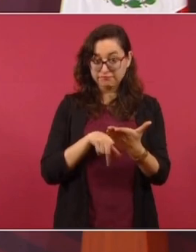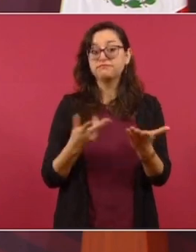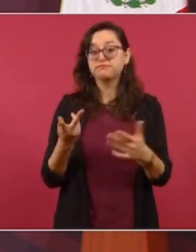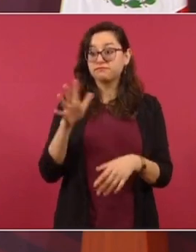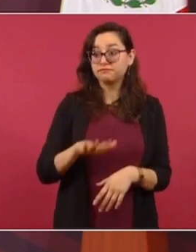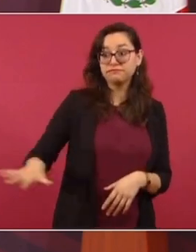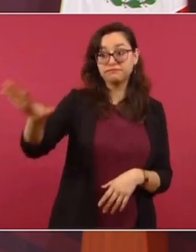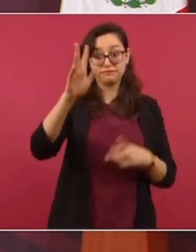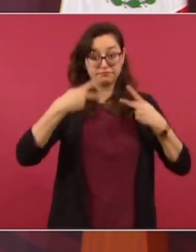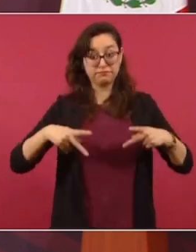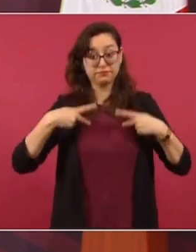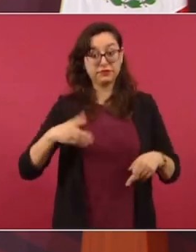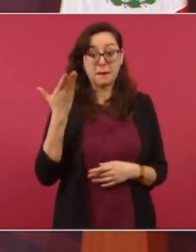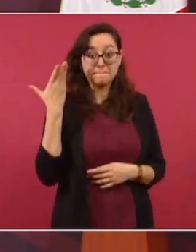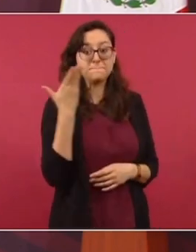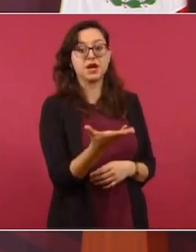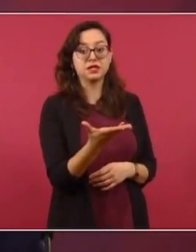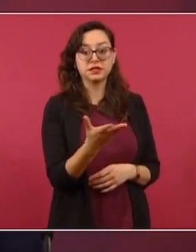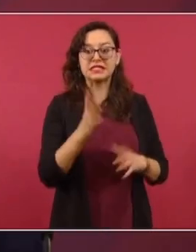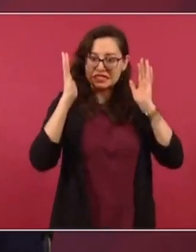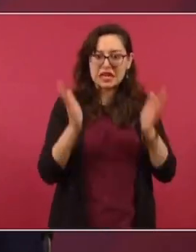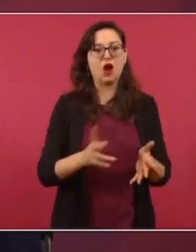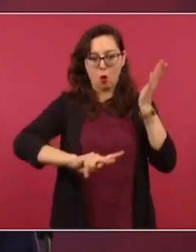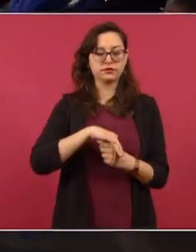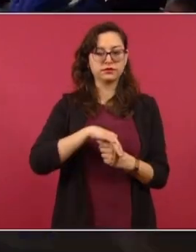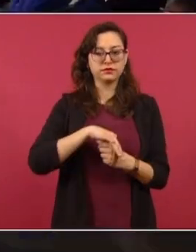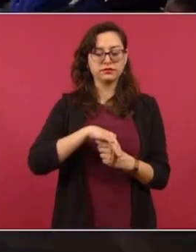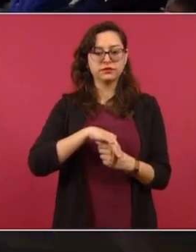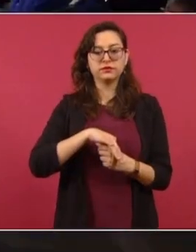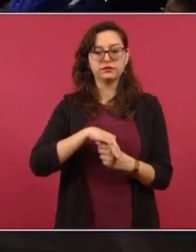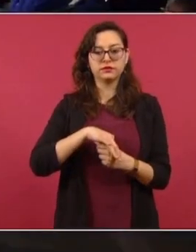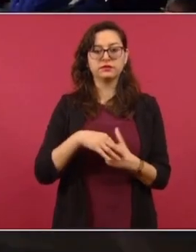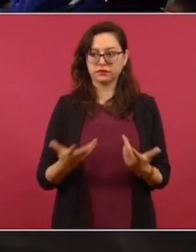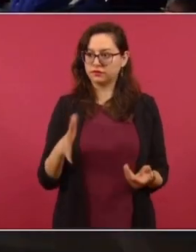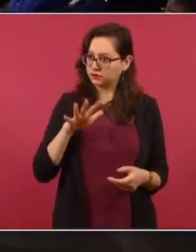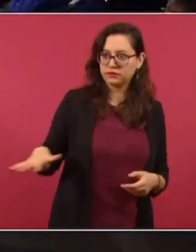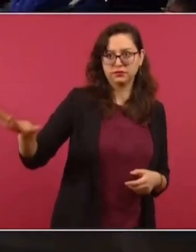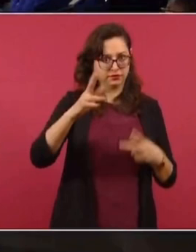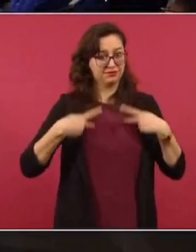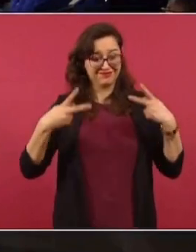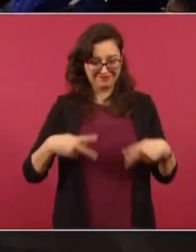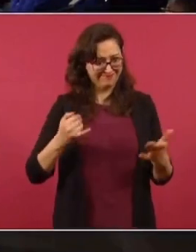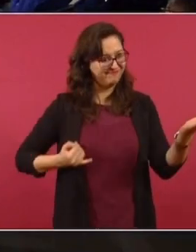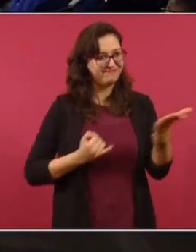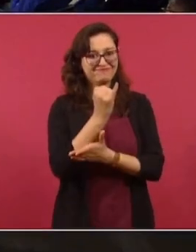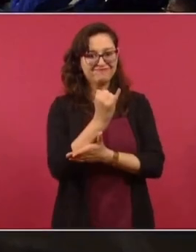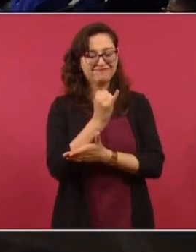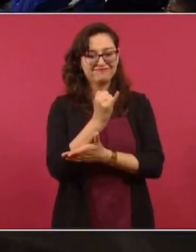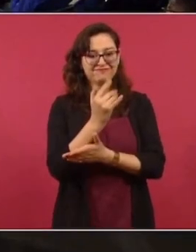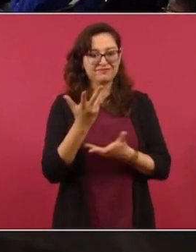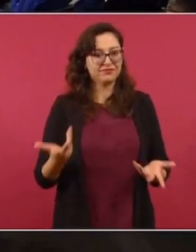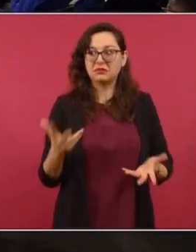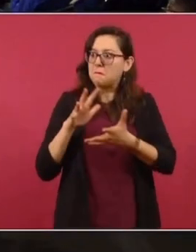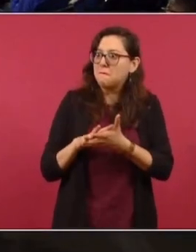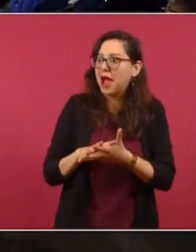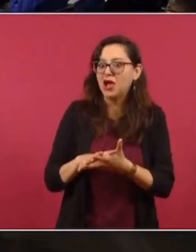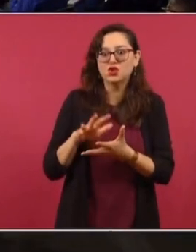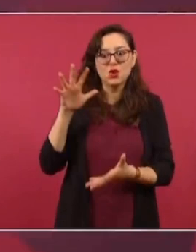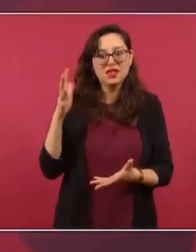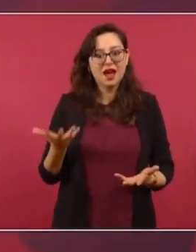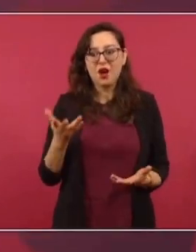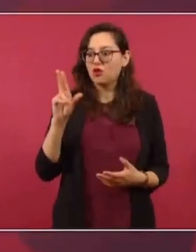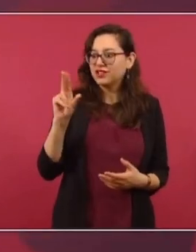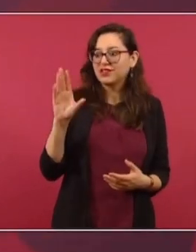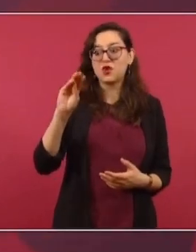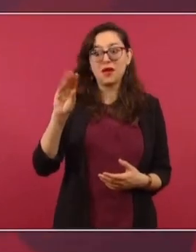está pidiendo que se convoque de inmediato a elecciones, que es el pueblo el que decida. Estamos hablando de mayoría, es el